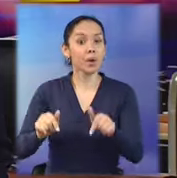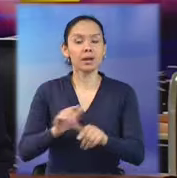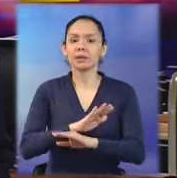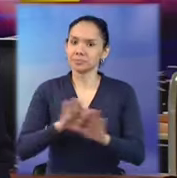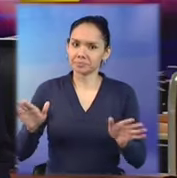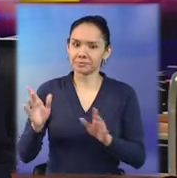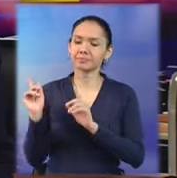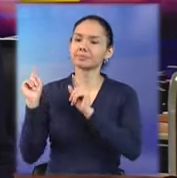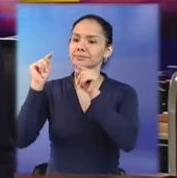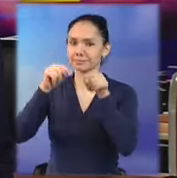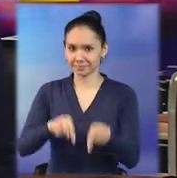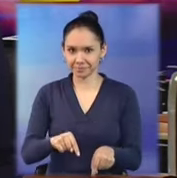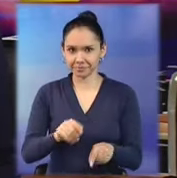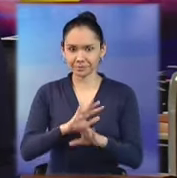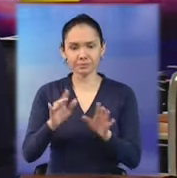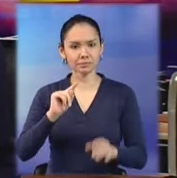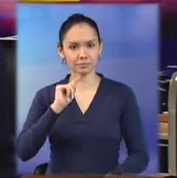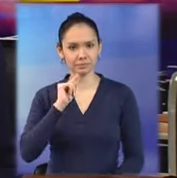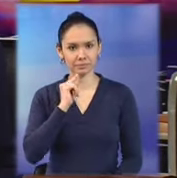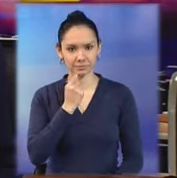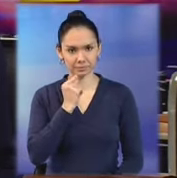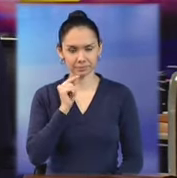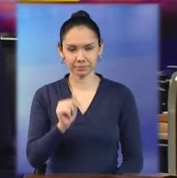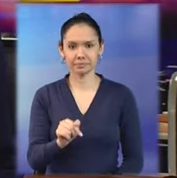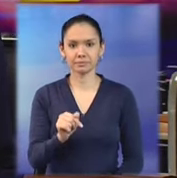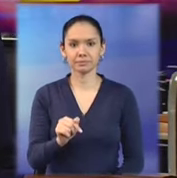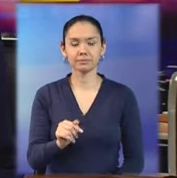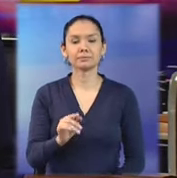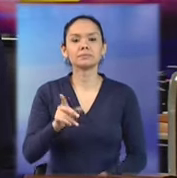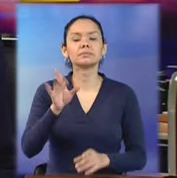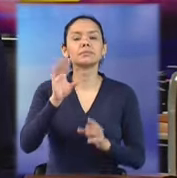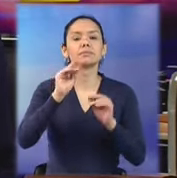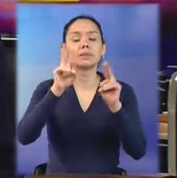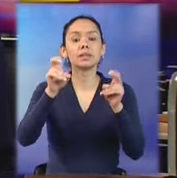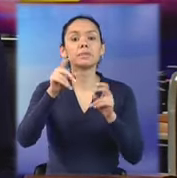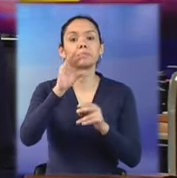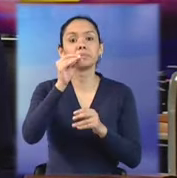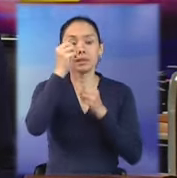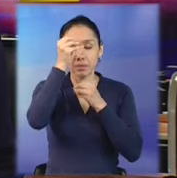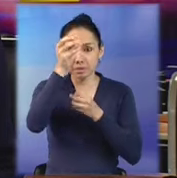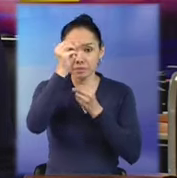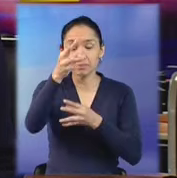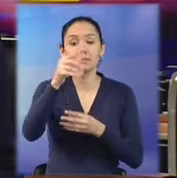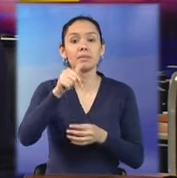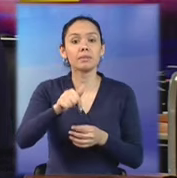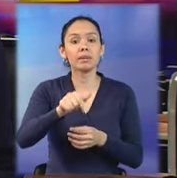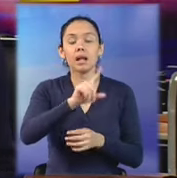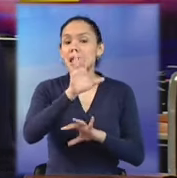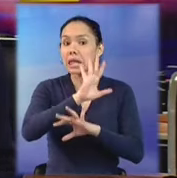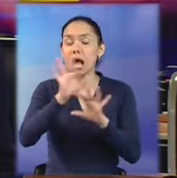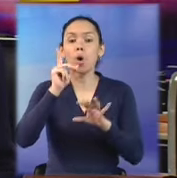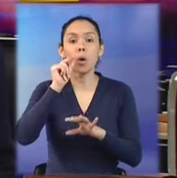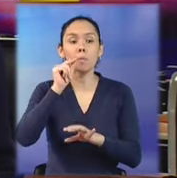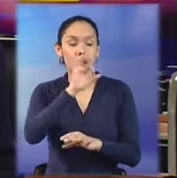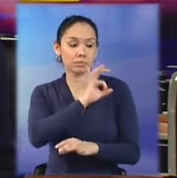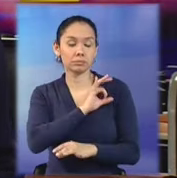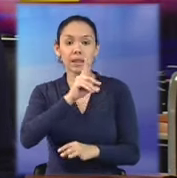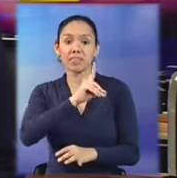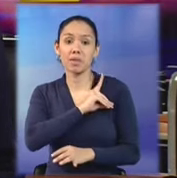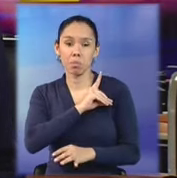ahora, bueno, regresamos a la parte seria de esta transmisión. Porque Diego Silva está con uno de los candidatos que